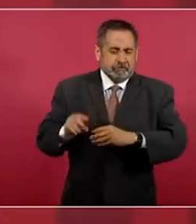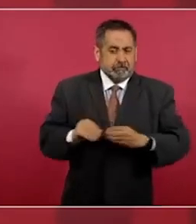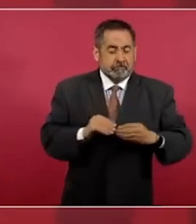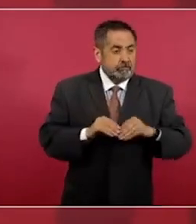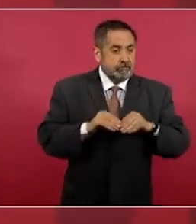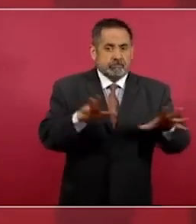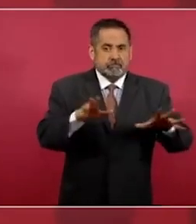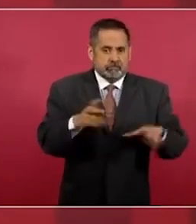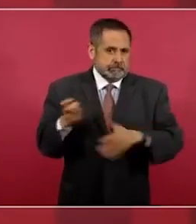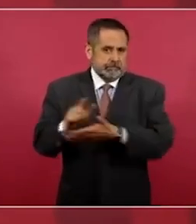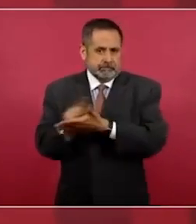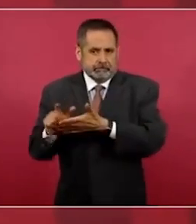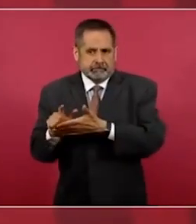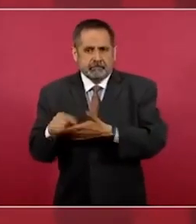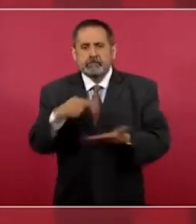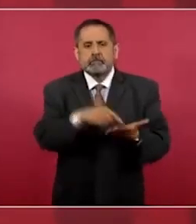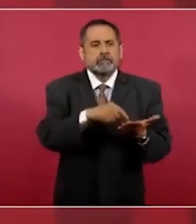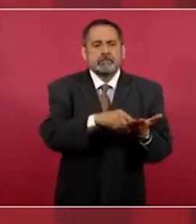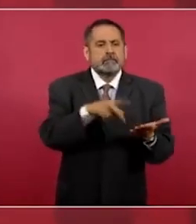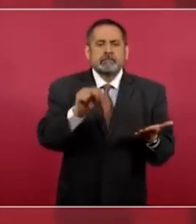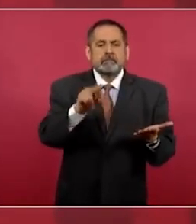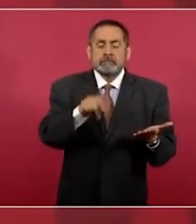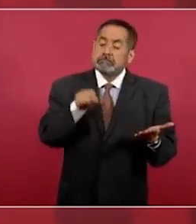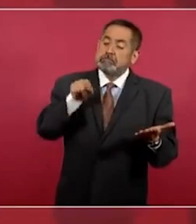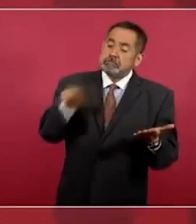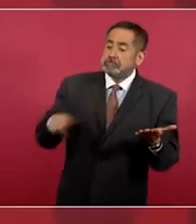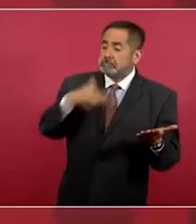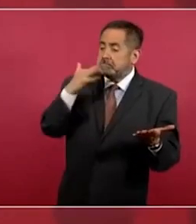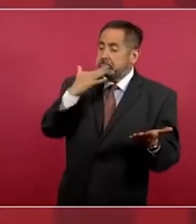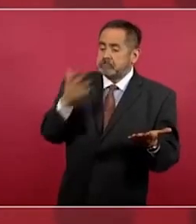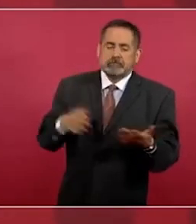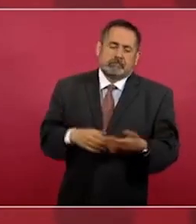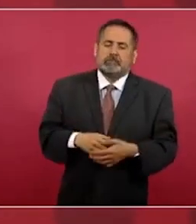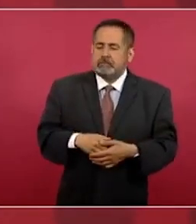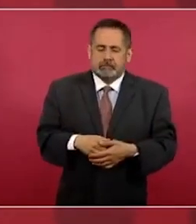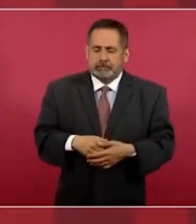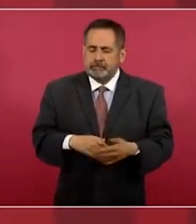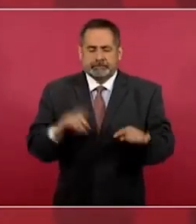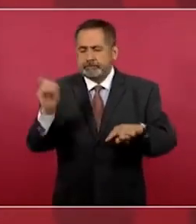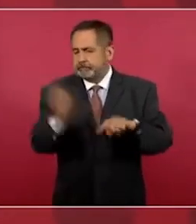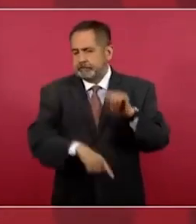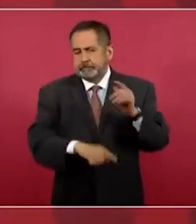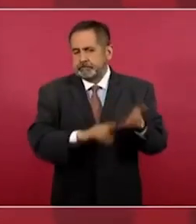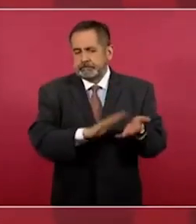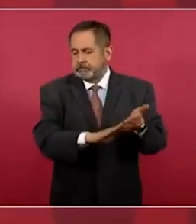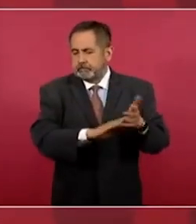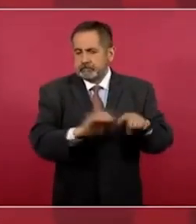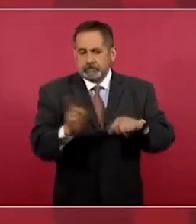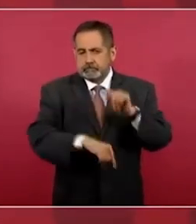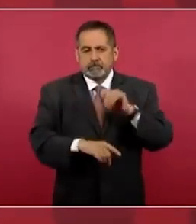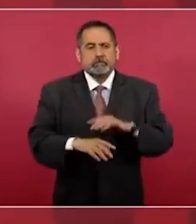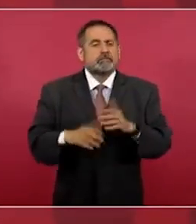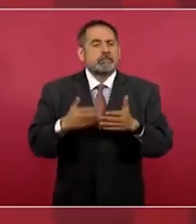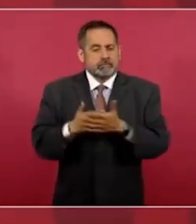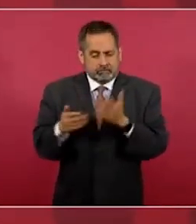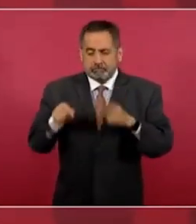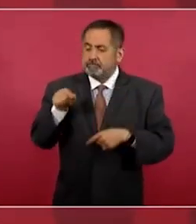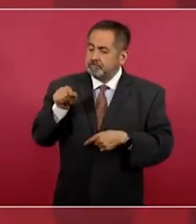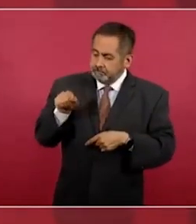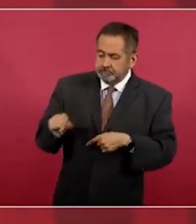Entonces, ya en la ley eléctrica ya ahora van a tener despacho